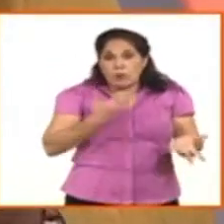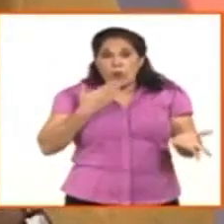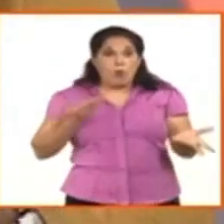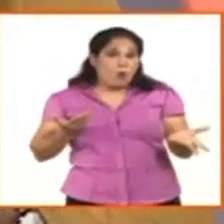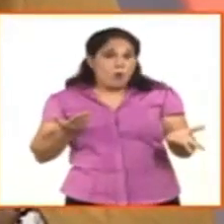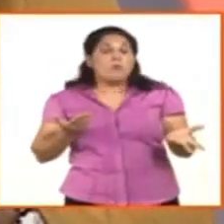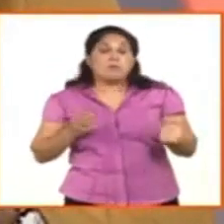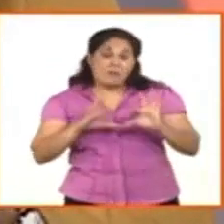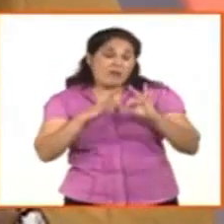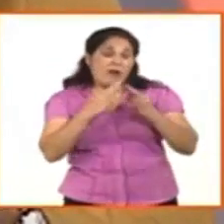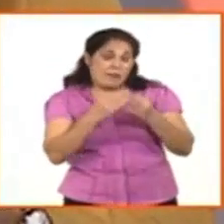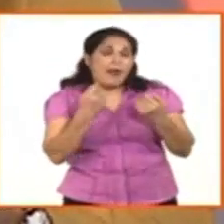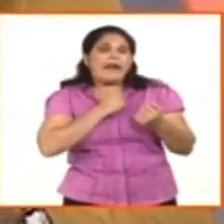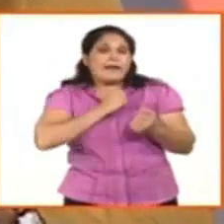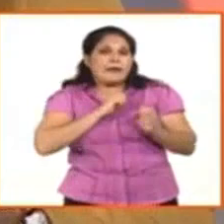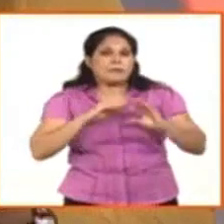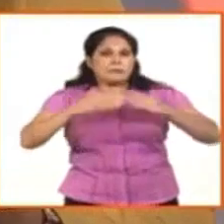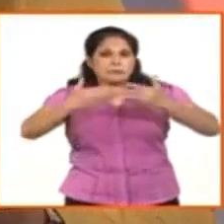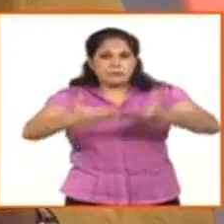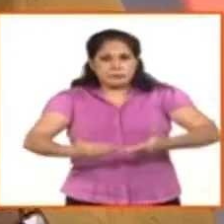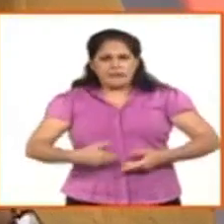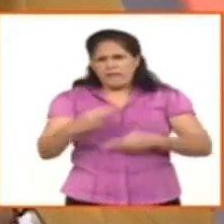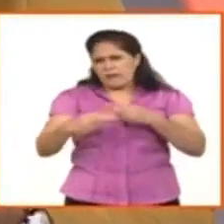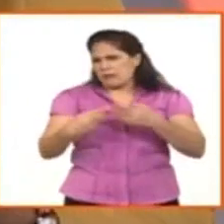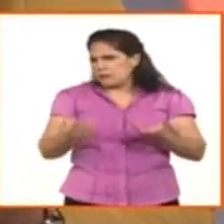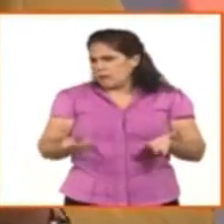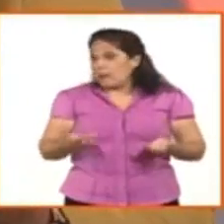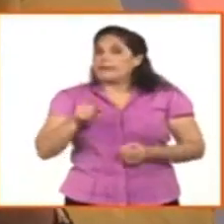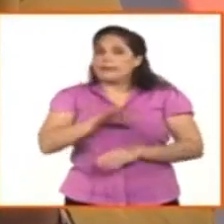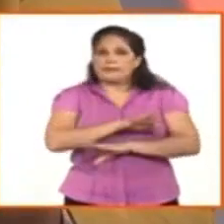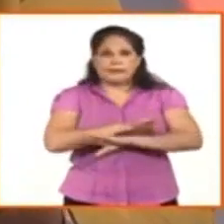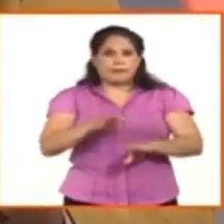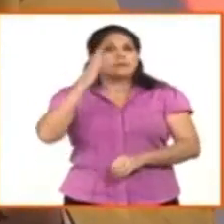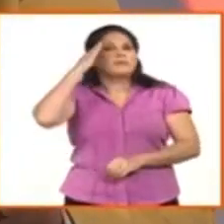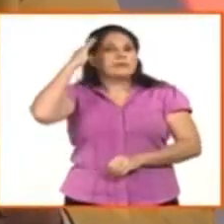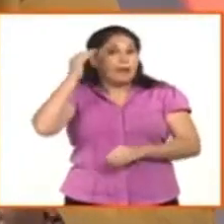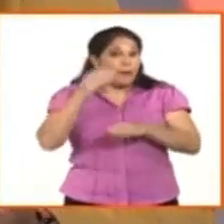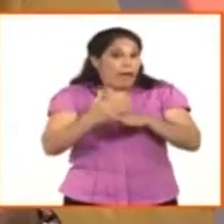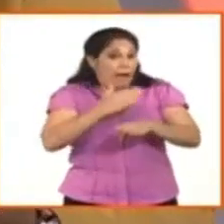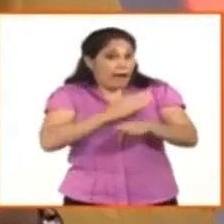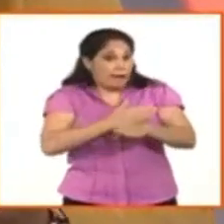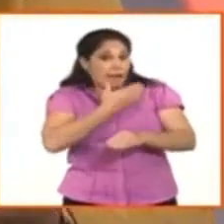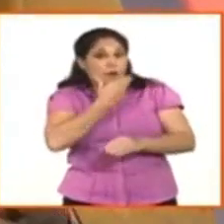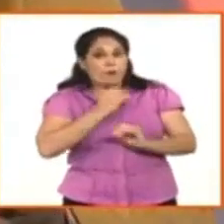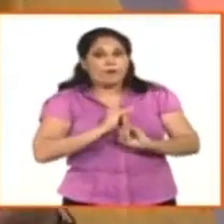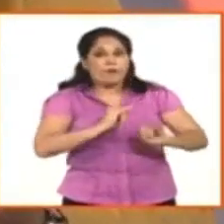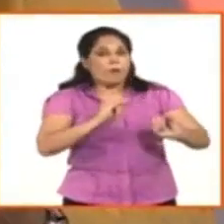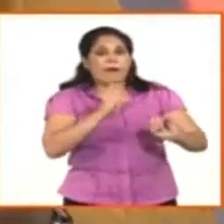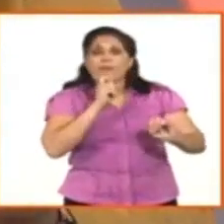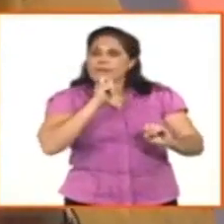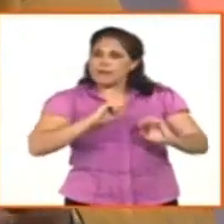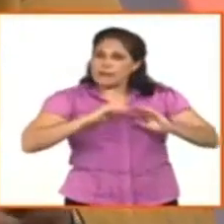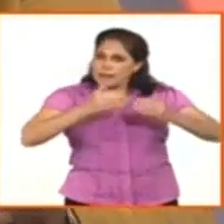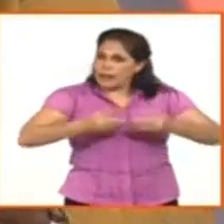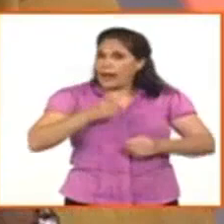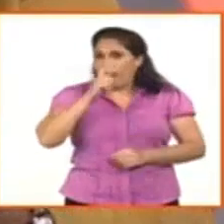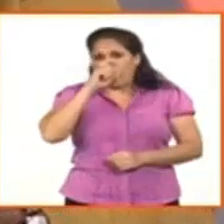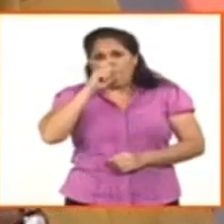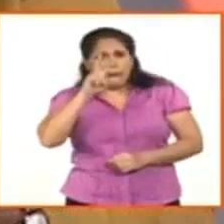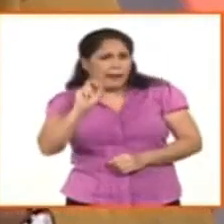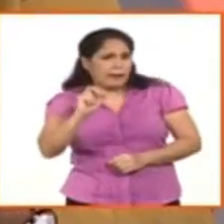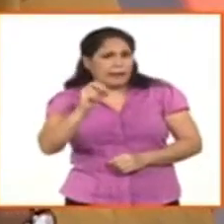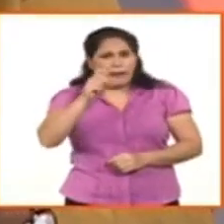familia gestar un embarazo y que hasta el momento ya desde una etapa muy joven, desde los 20 años o 25